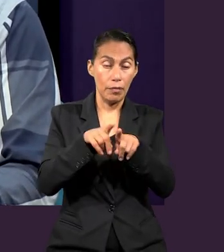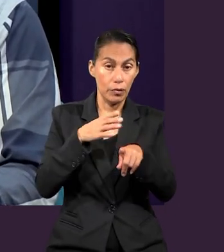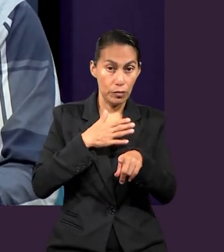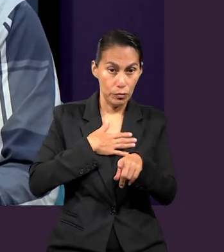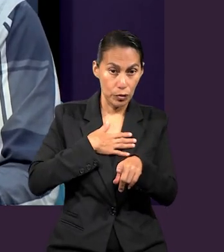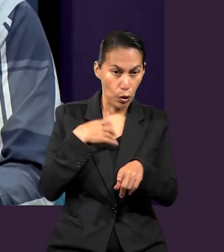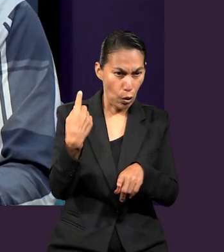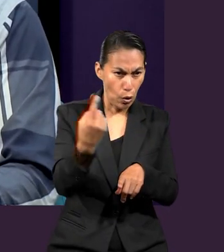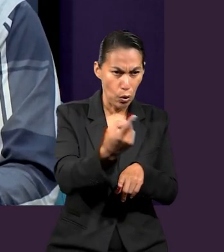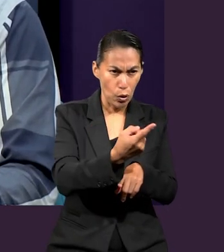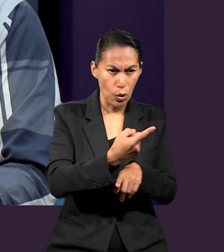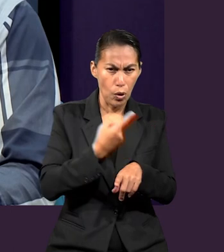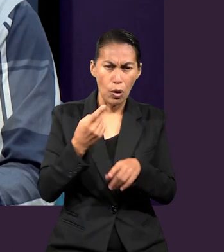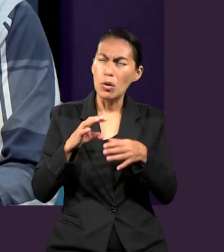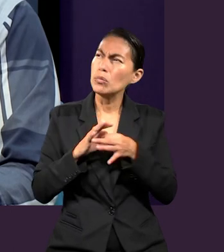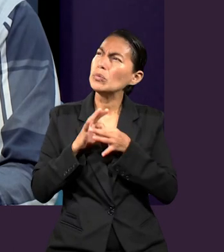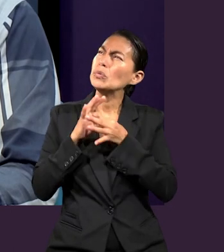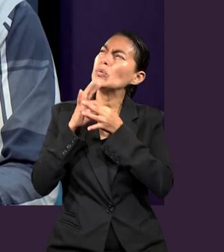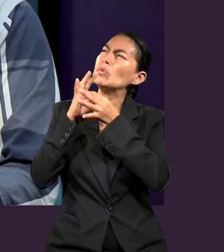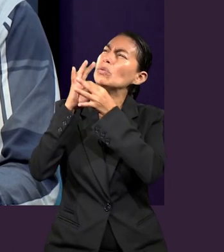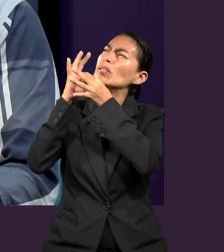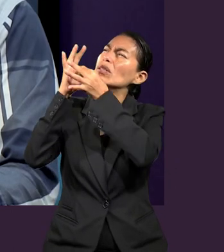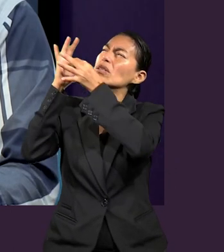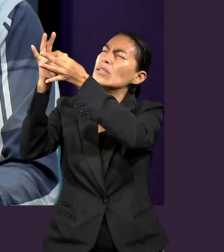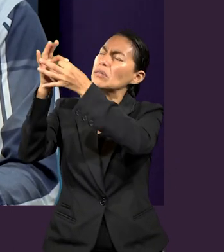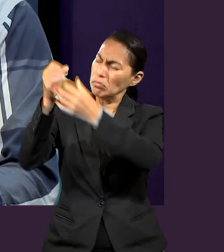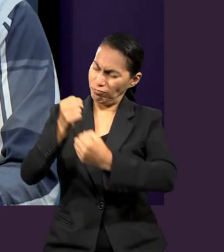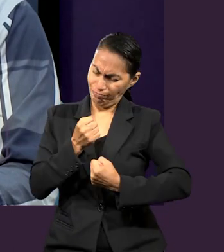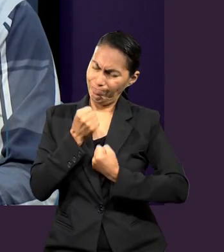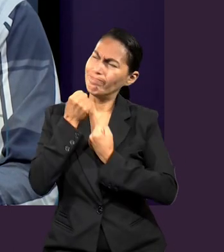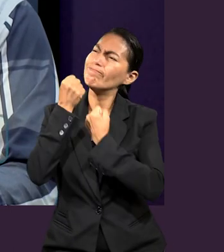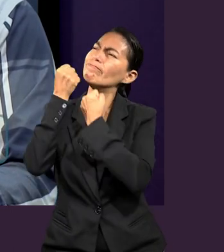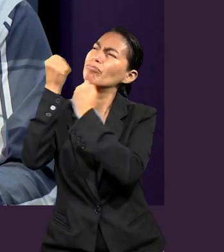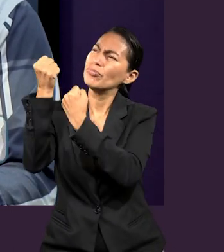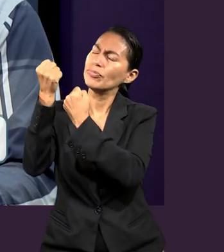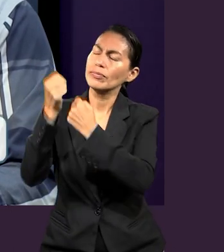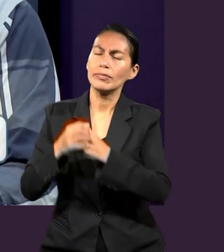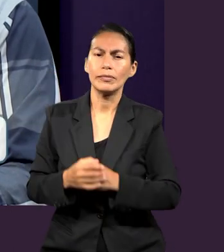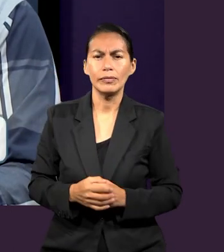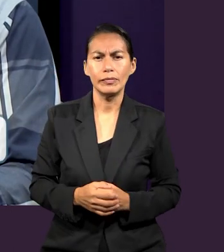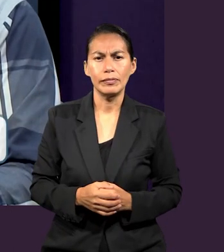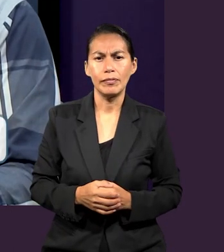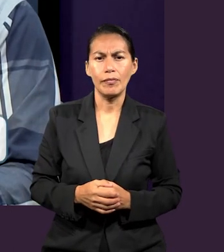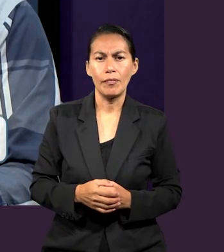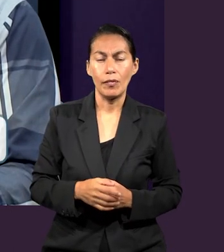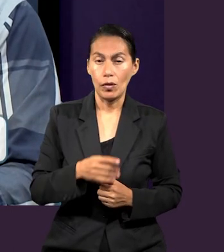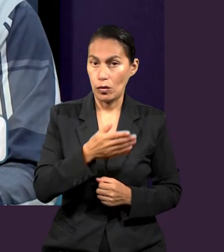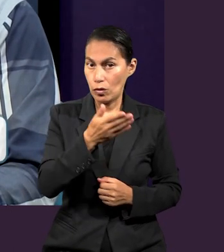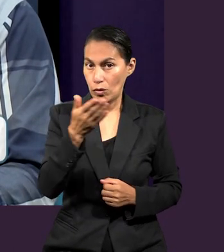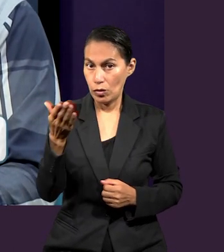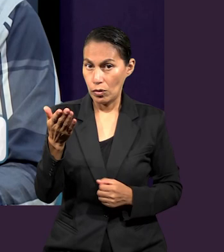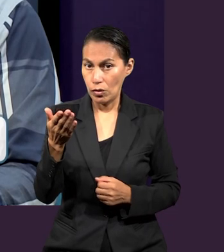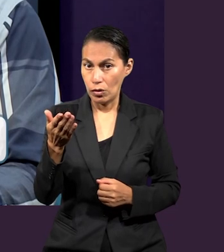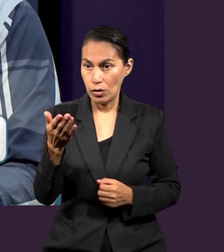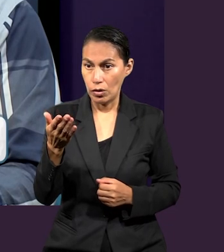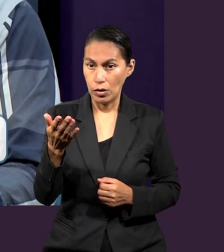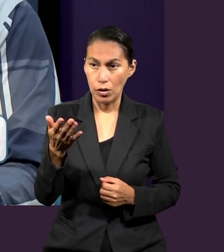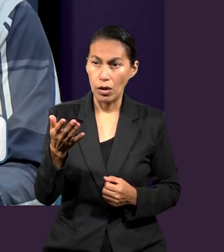demás, hermanos míos, fortaleceos en el Señor y en su fuerza poderosa,